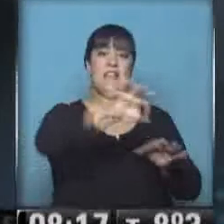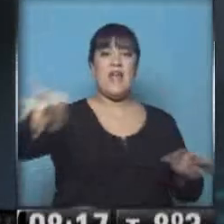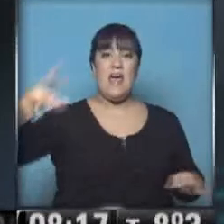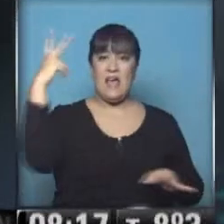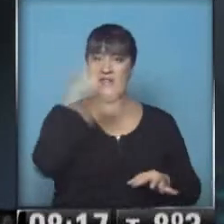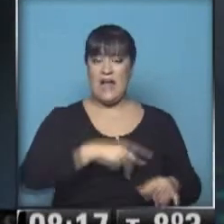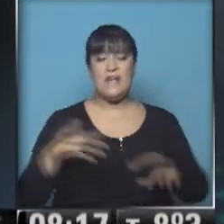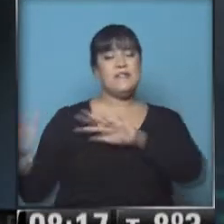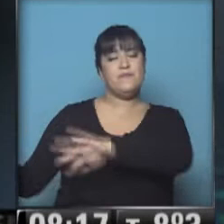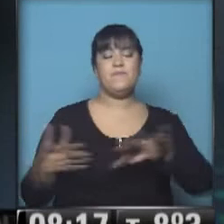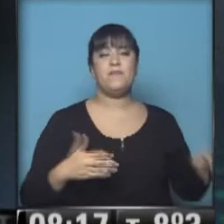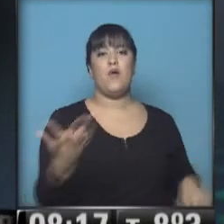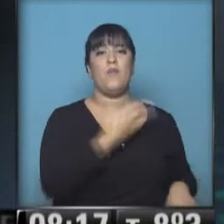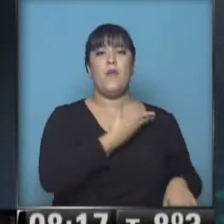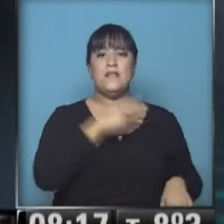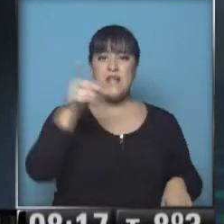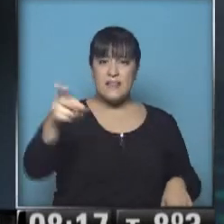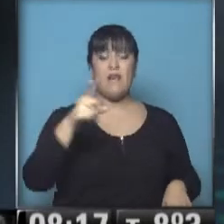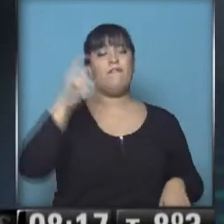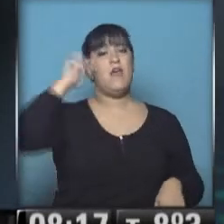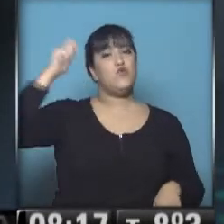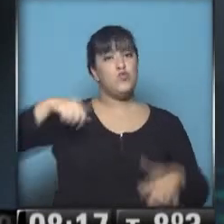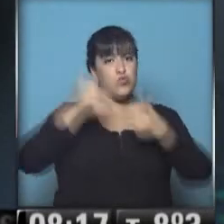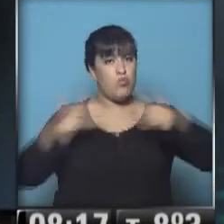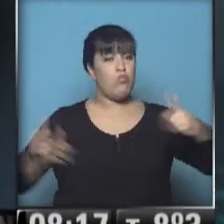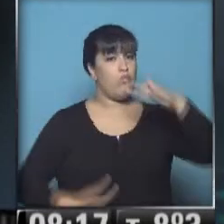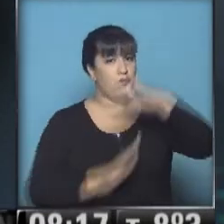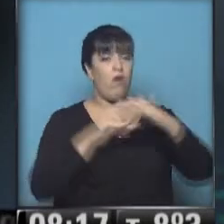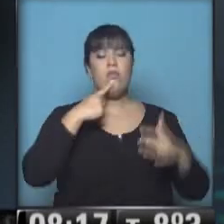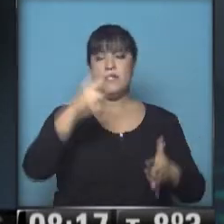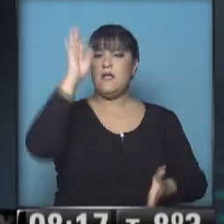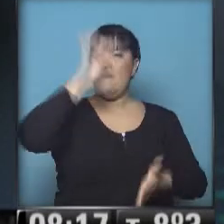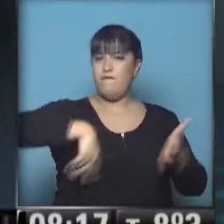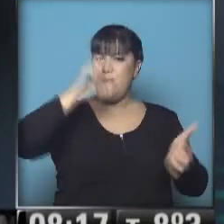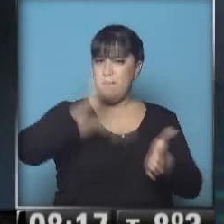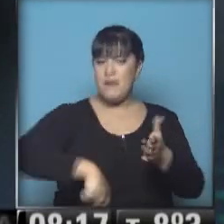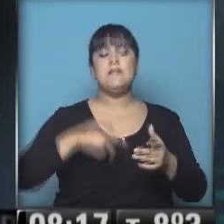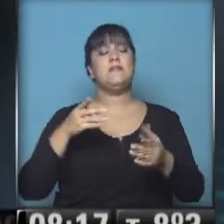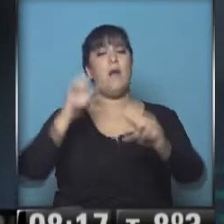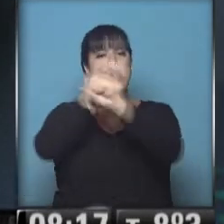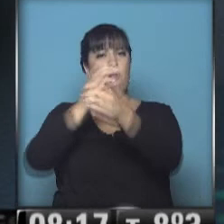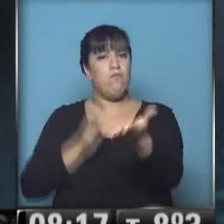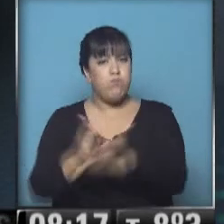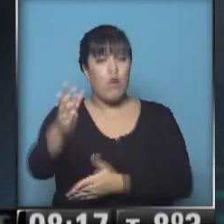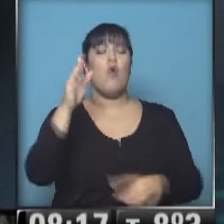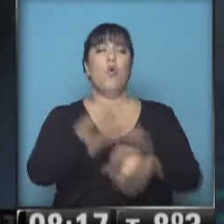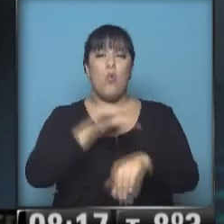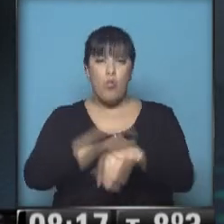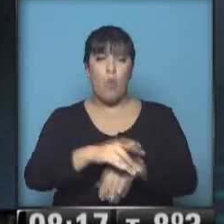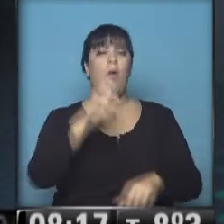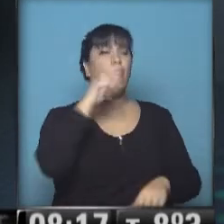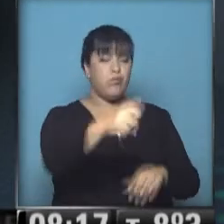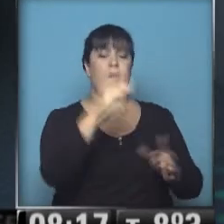En Santa Fe, la Corte Suprema de Justicia dejó firme la sentencia a prisión perpetua por delitos de lesa humanidad contra